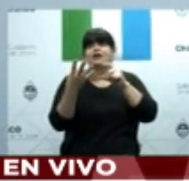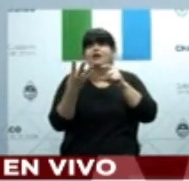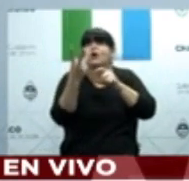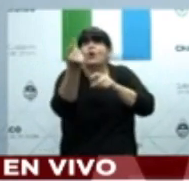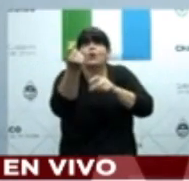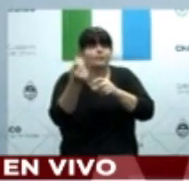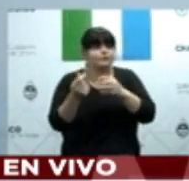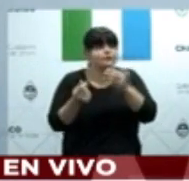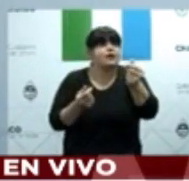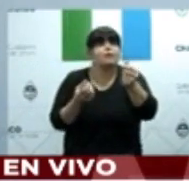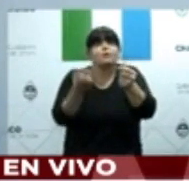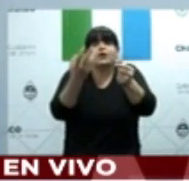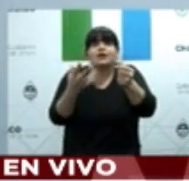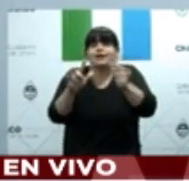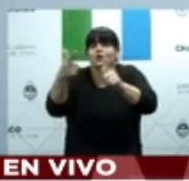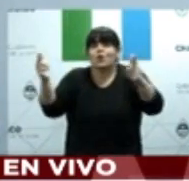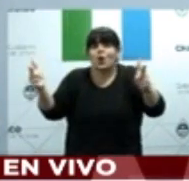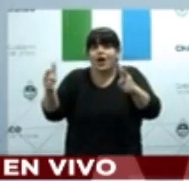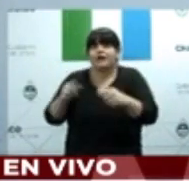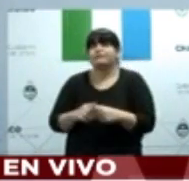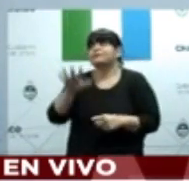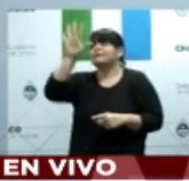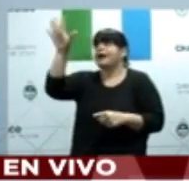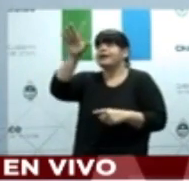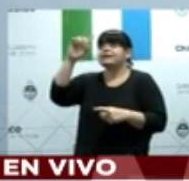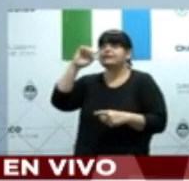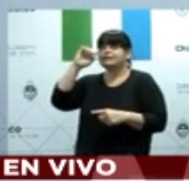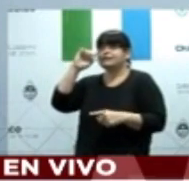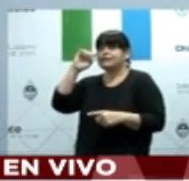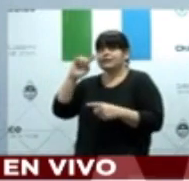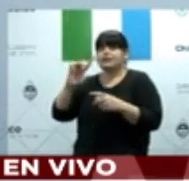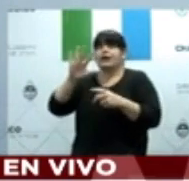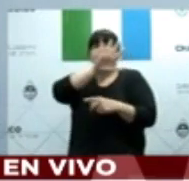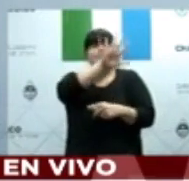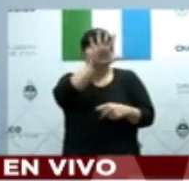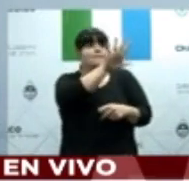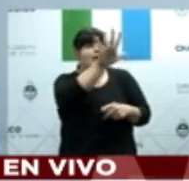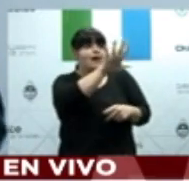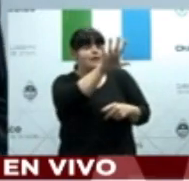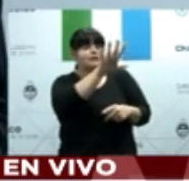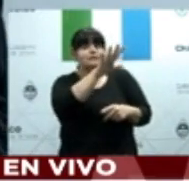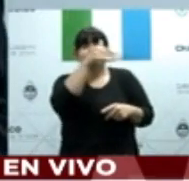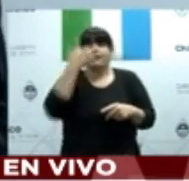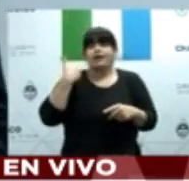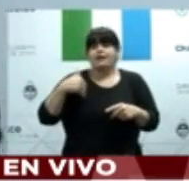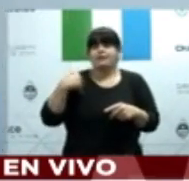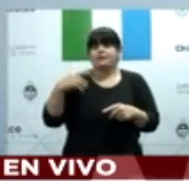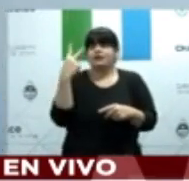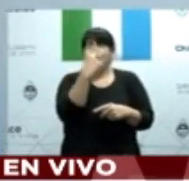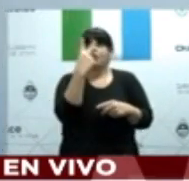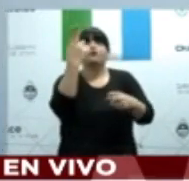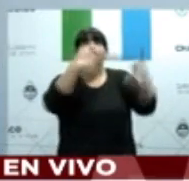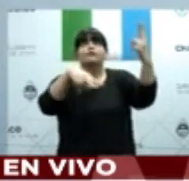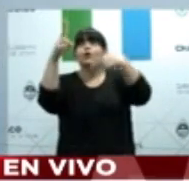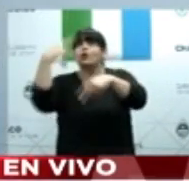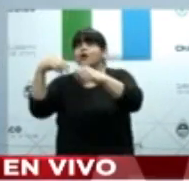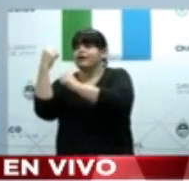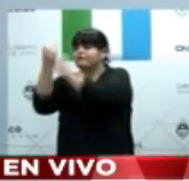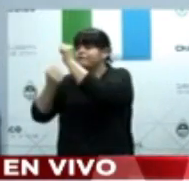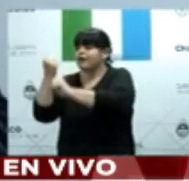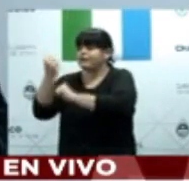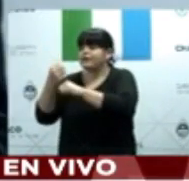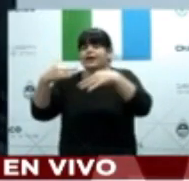económica Argentina para que venga el equipo de bienes de capital, después para conseguir la tela, con el objeto de producir 7,5 millones de barbijos por mes.